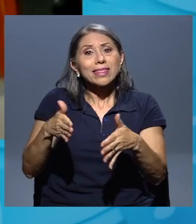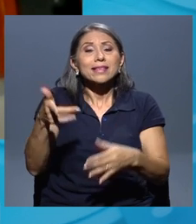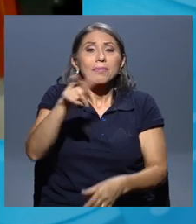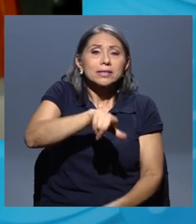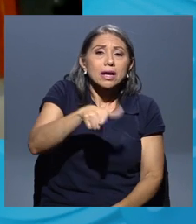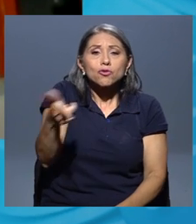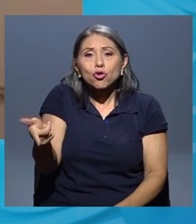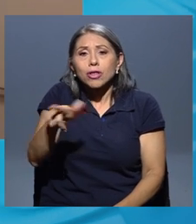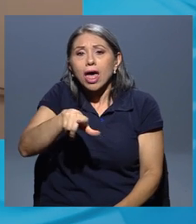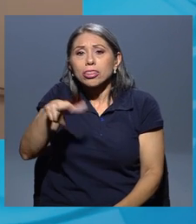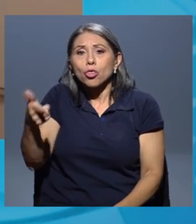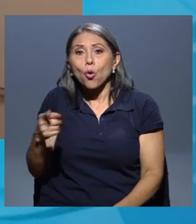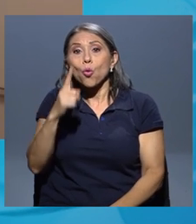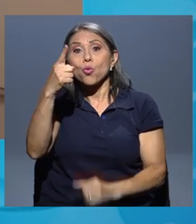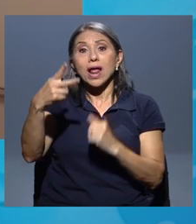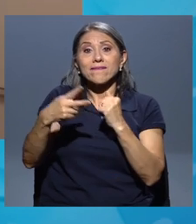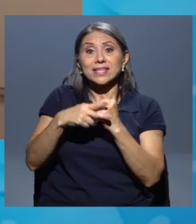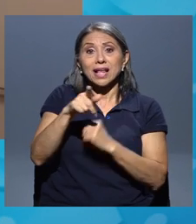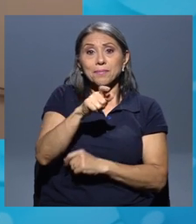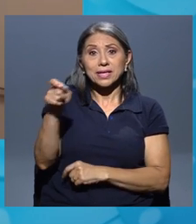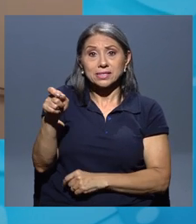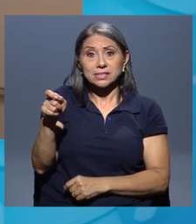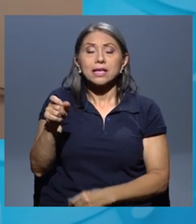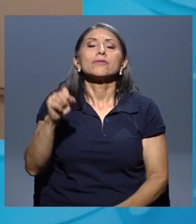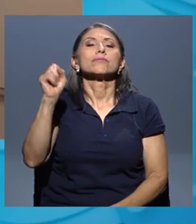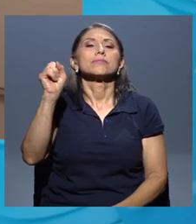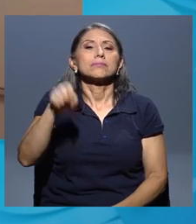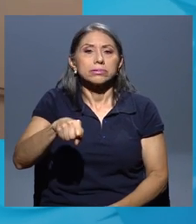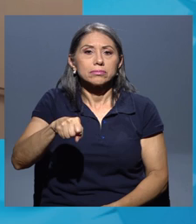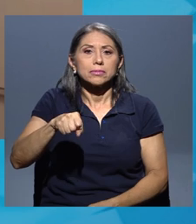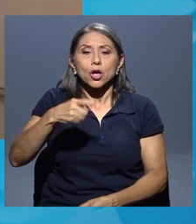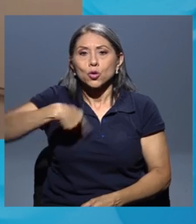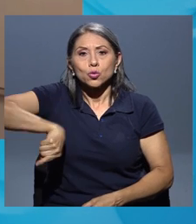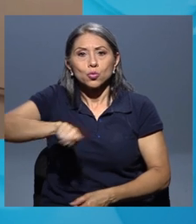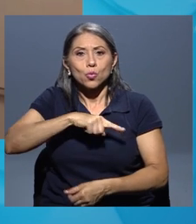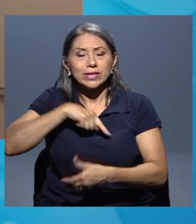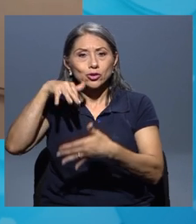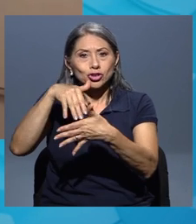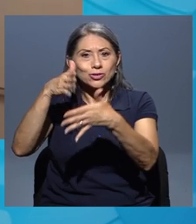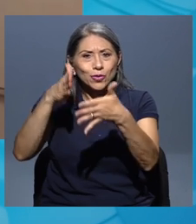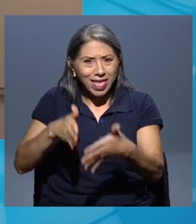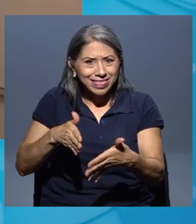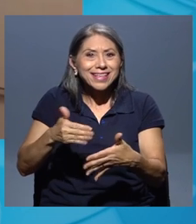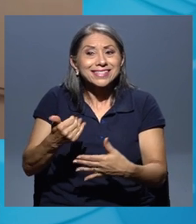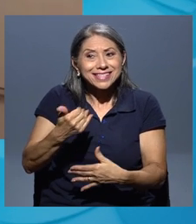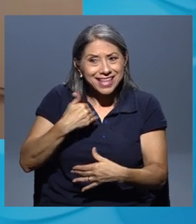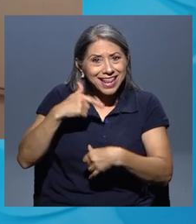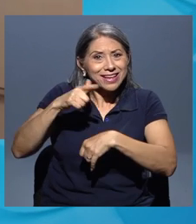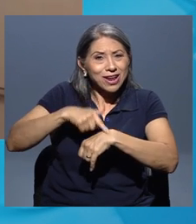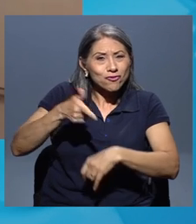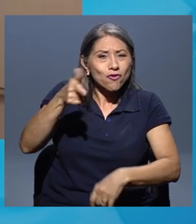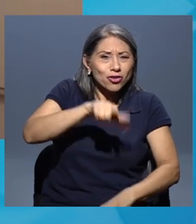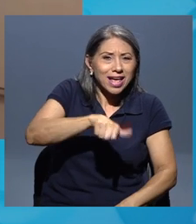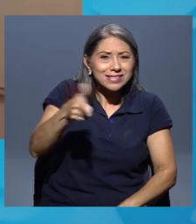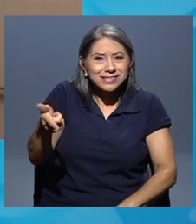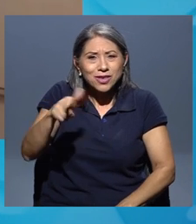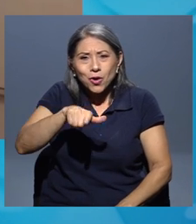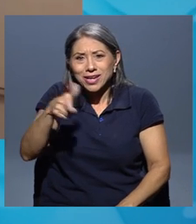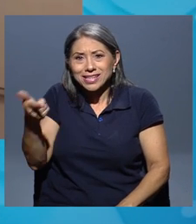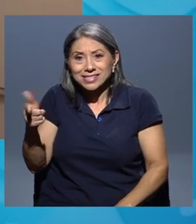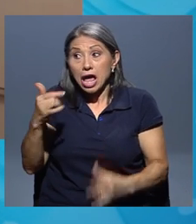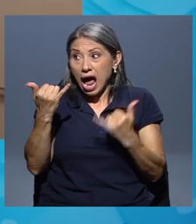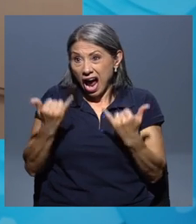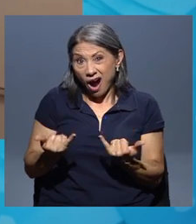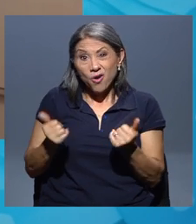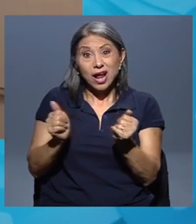Sí, los estudiantes nuestros en este momento tienen rotaciones. Por la particularidad ahora de este año de la pandemia,